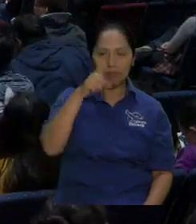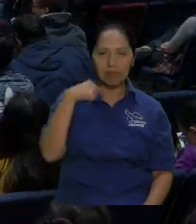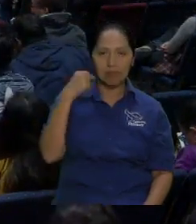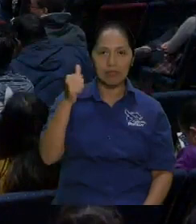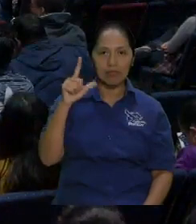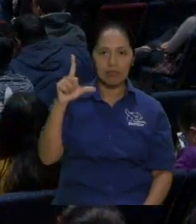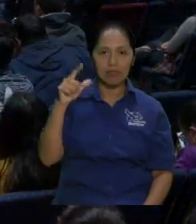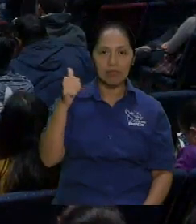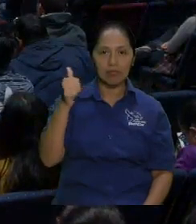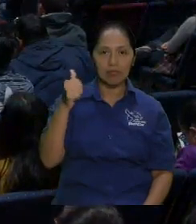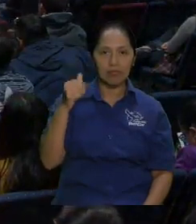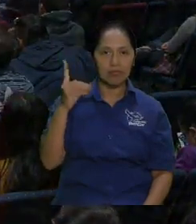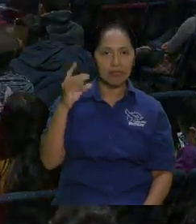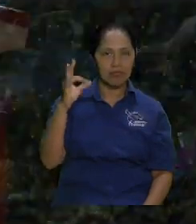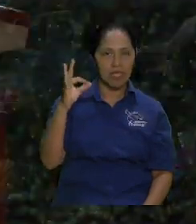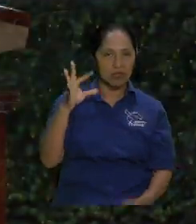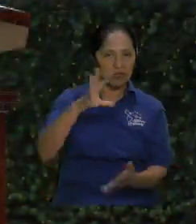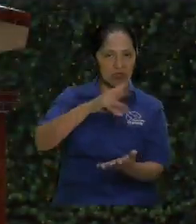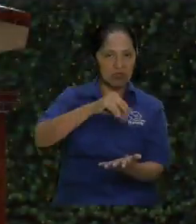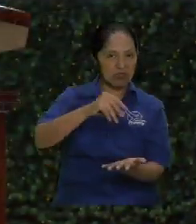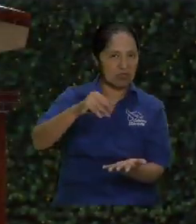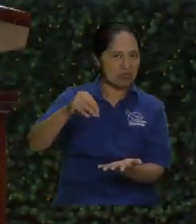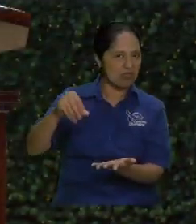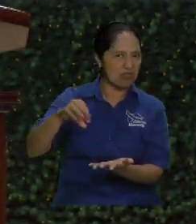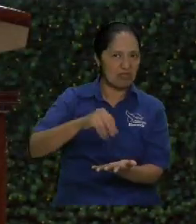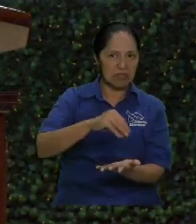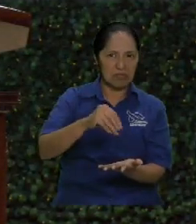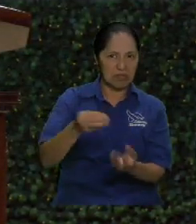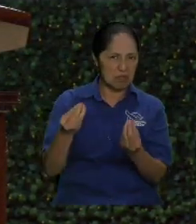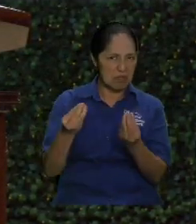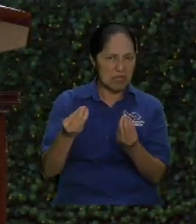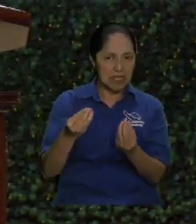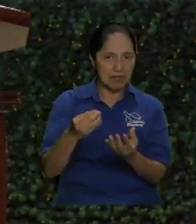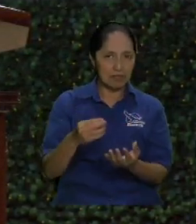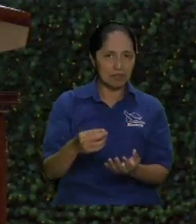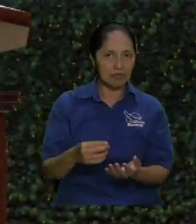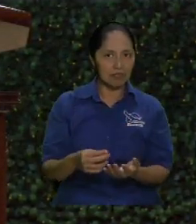Es salado. ¿Ah? Amargo.